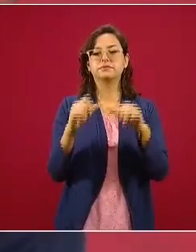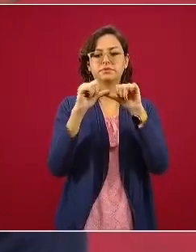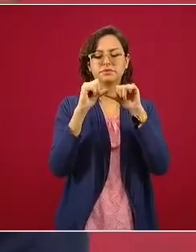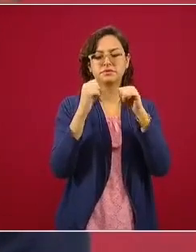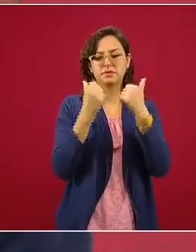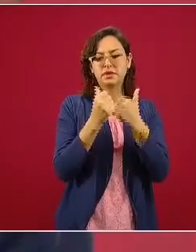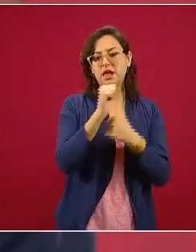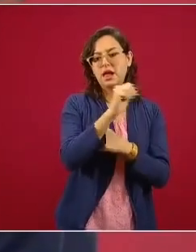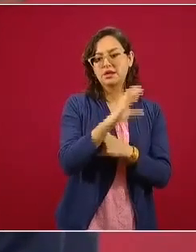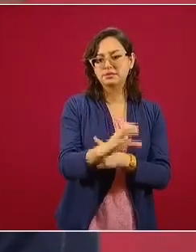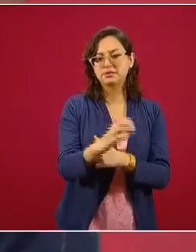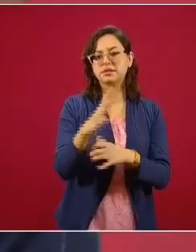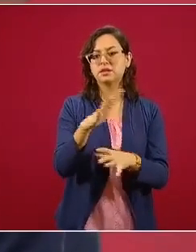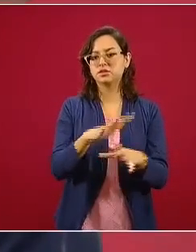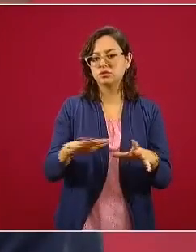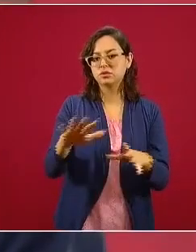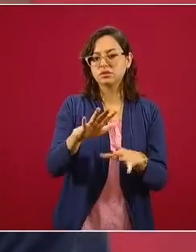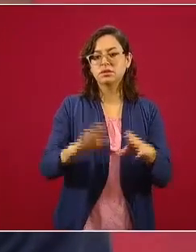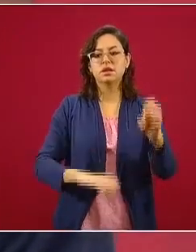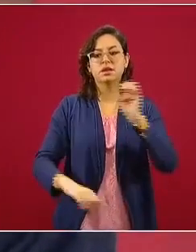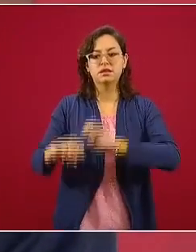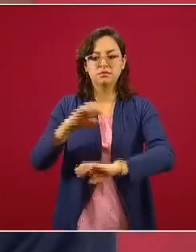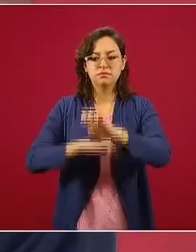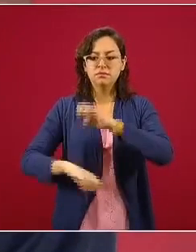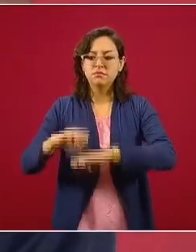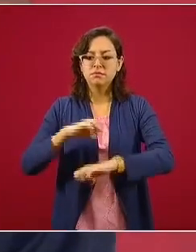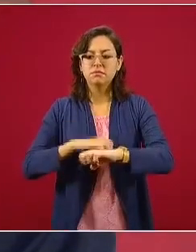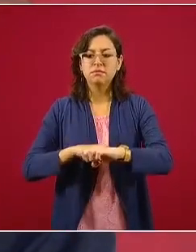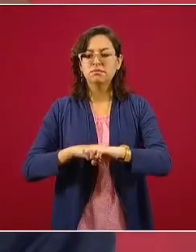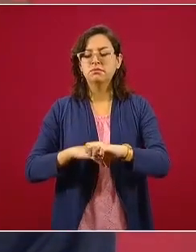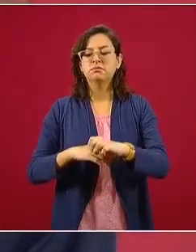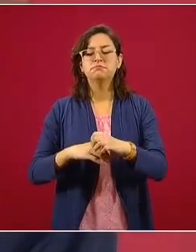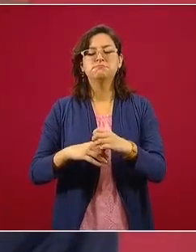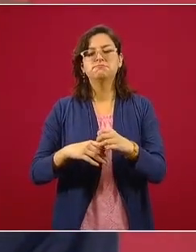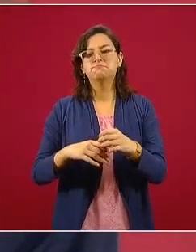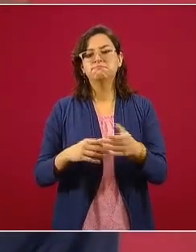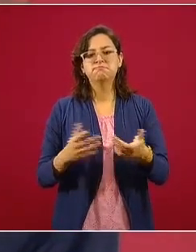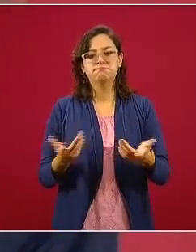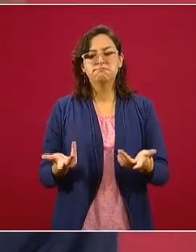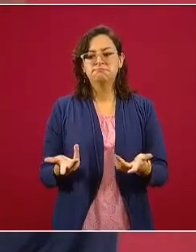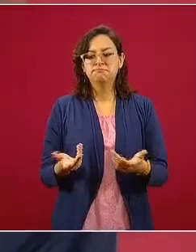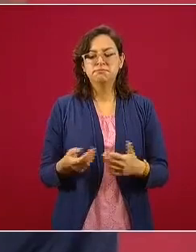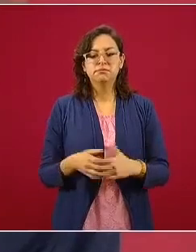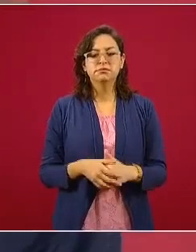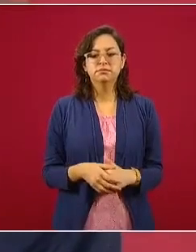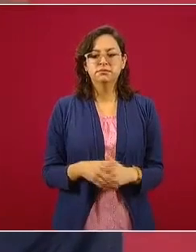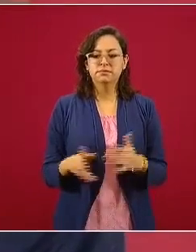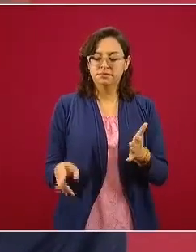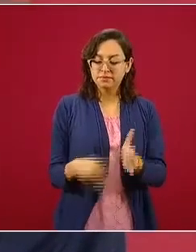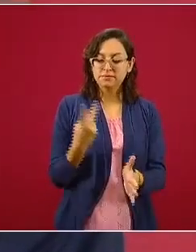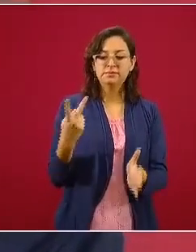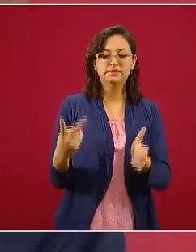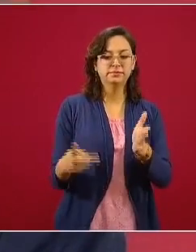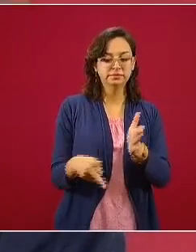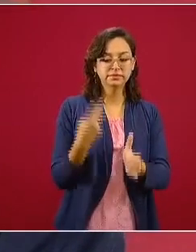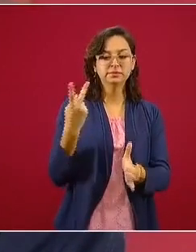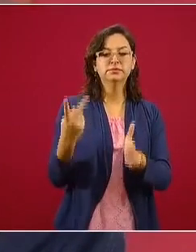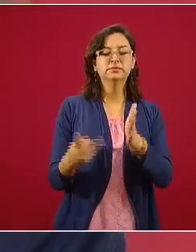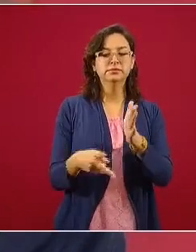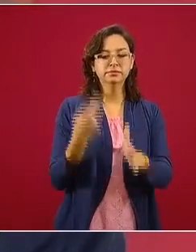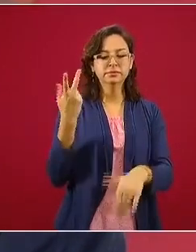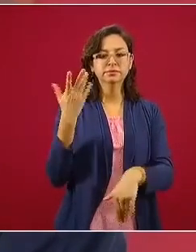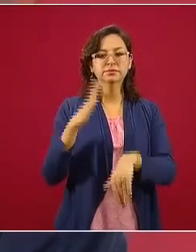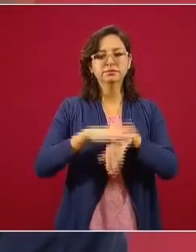empresariales, y cada vez hay más